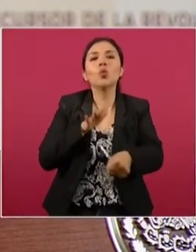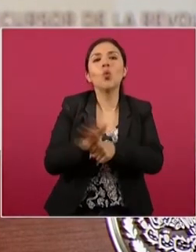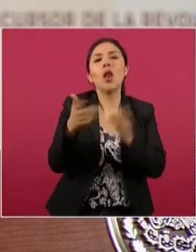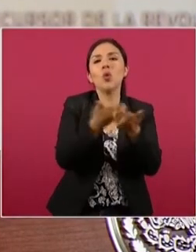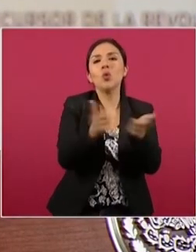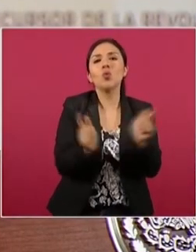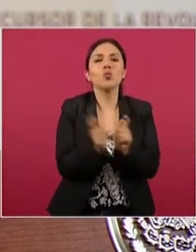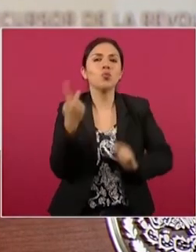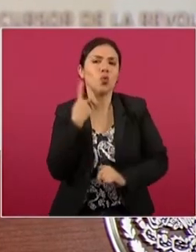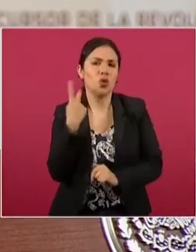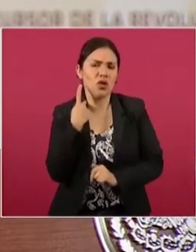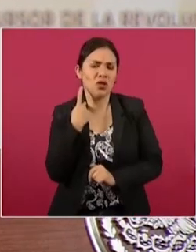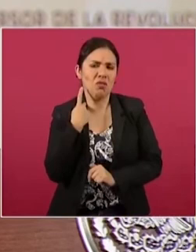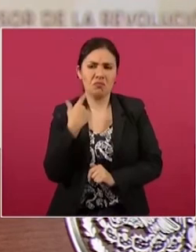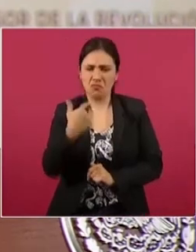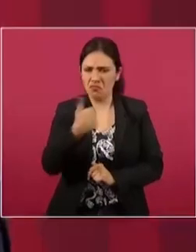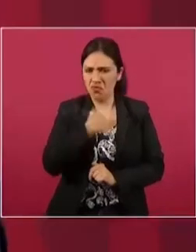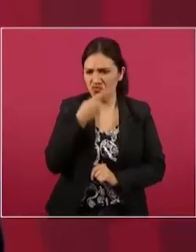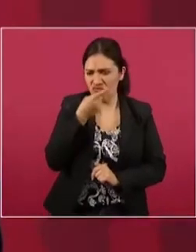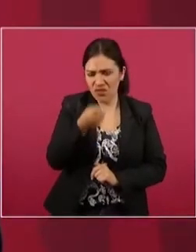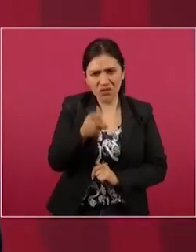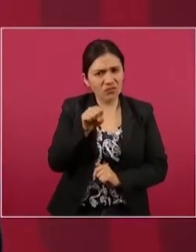Y yo sostengo que sí.